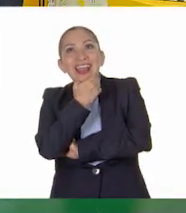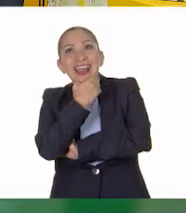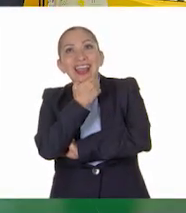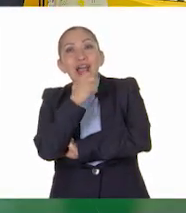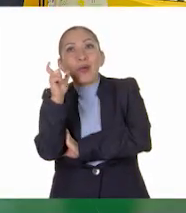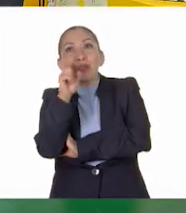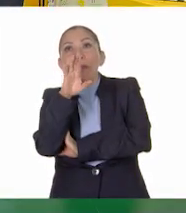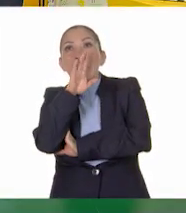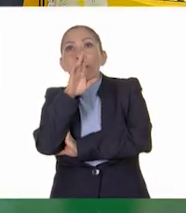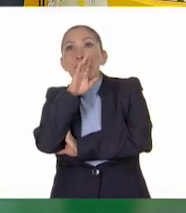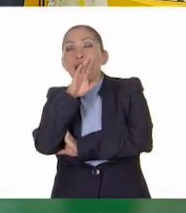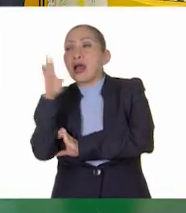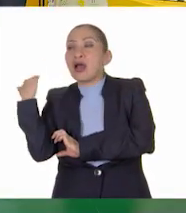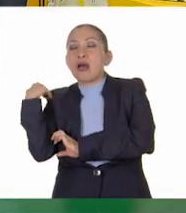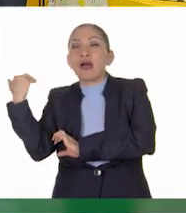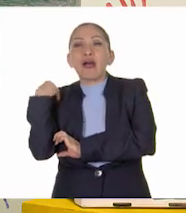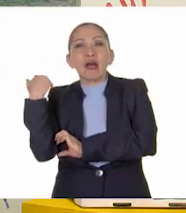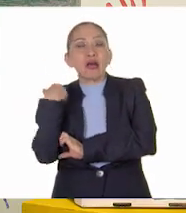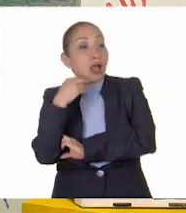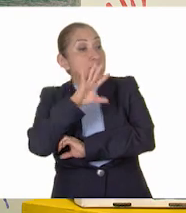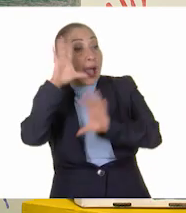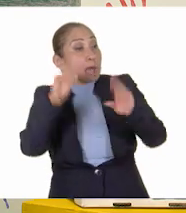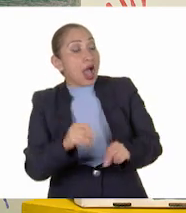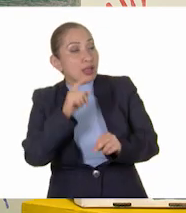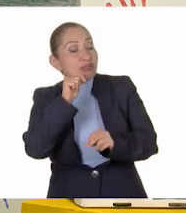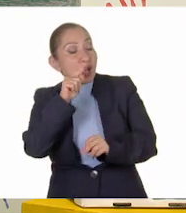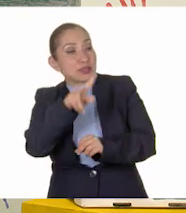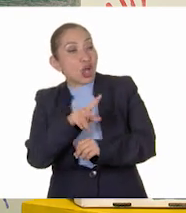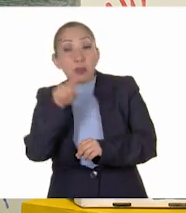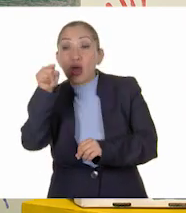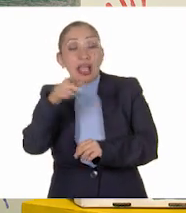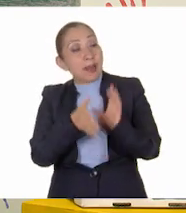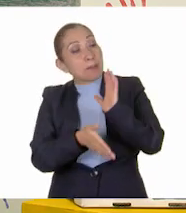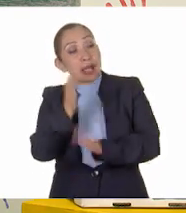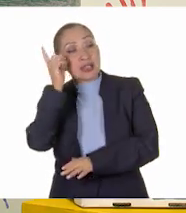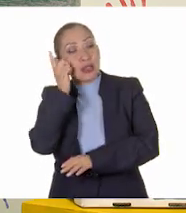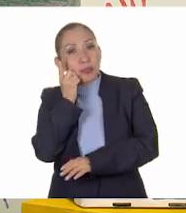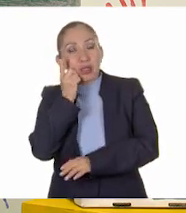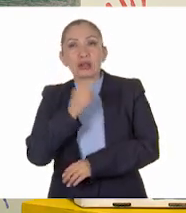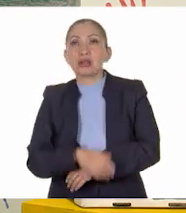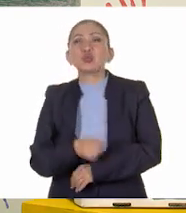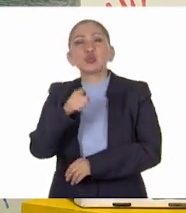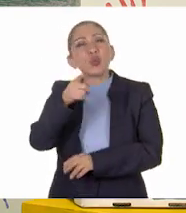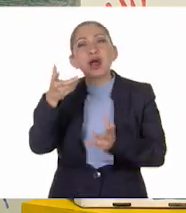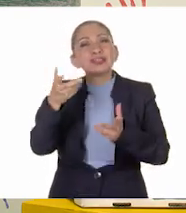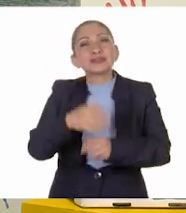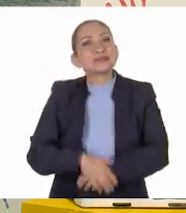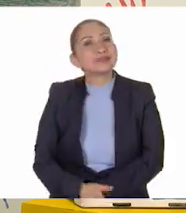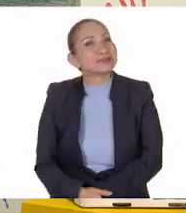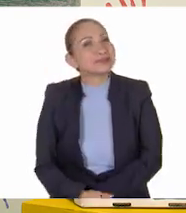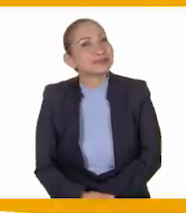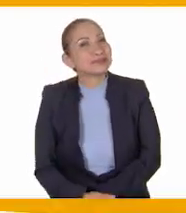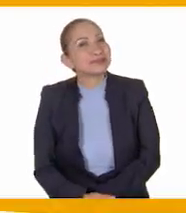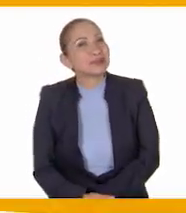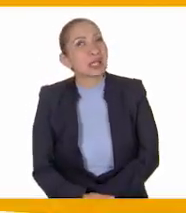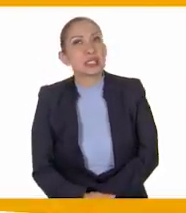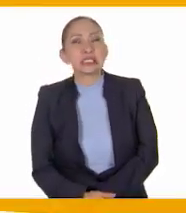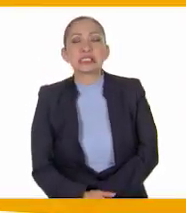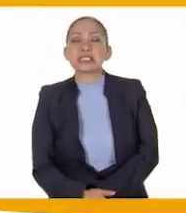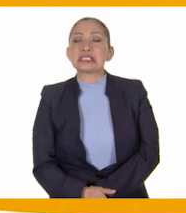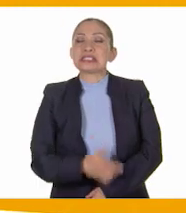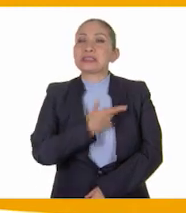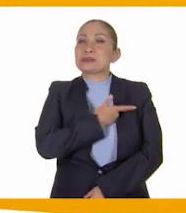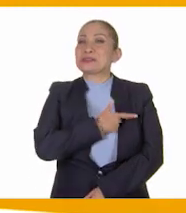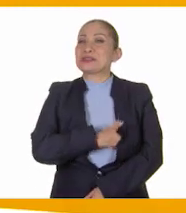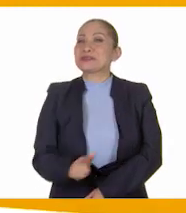cuando tu mamá te dice, apaga la tele porque debes ir a dormir. ¿Qué harían? Ay, pues, no me